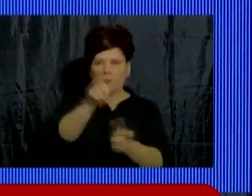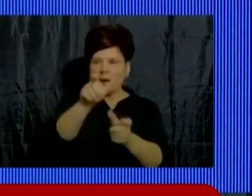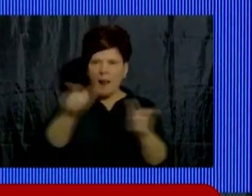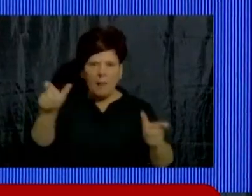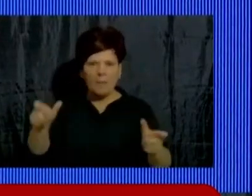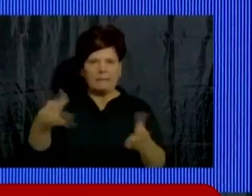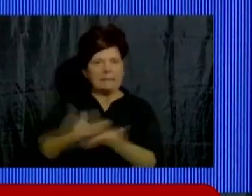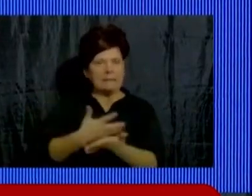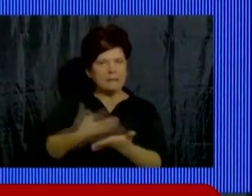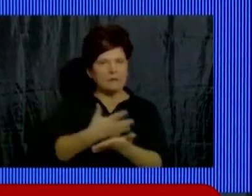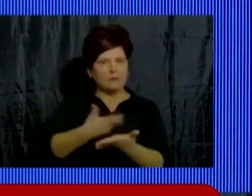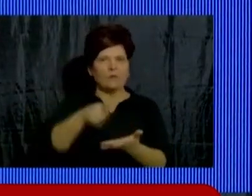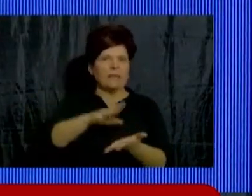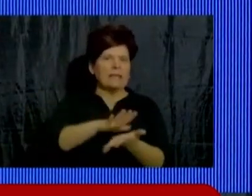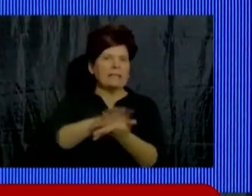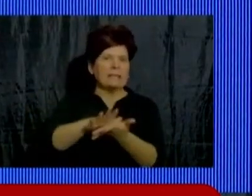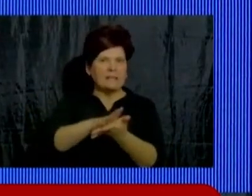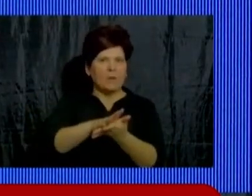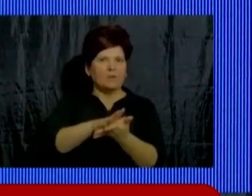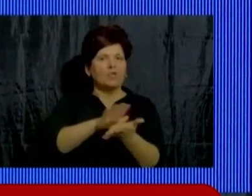que sufre esas circunstancias.